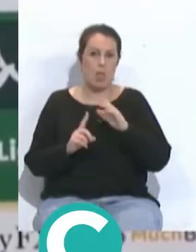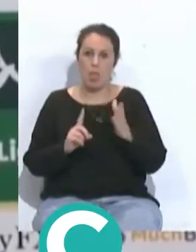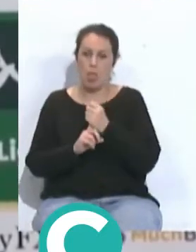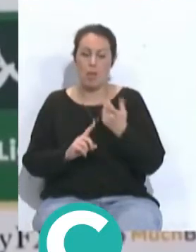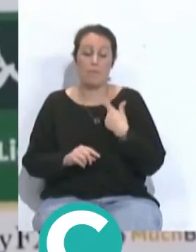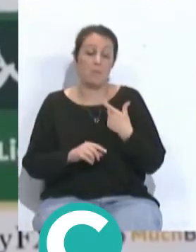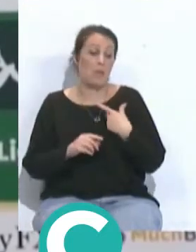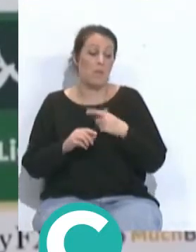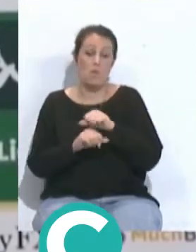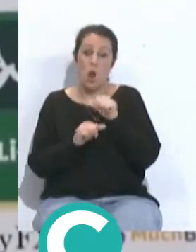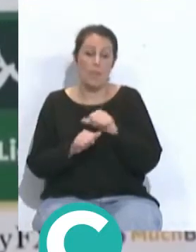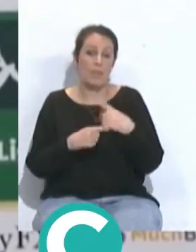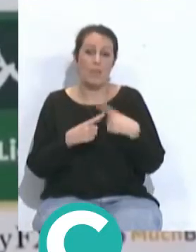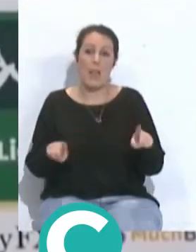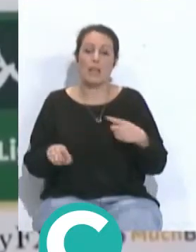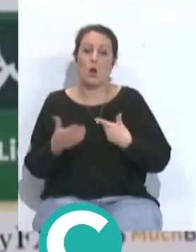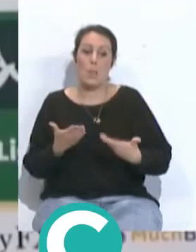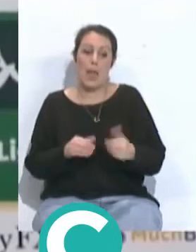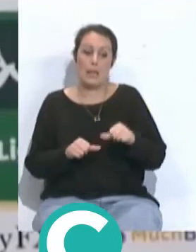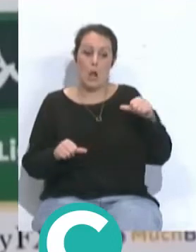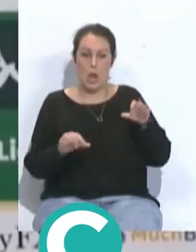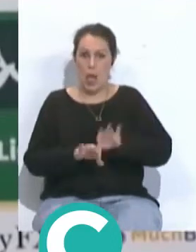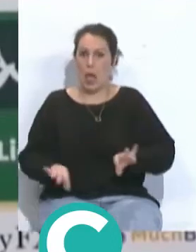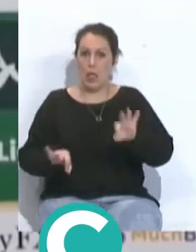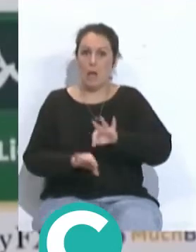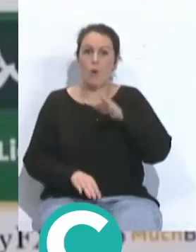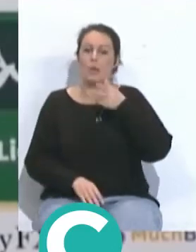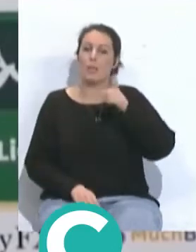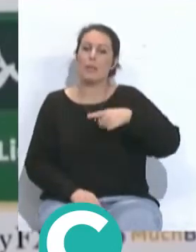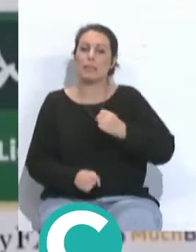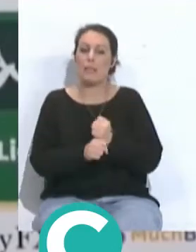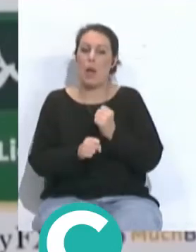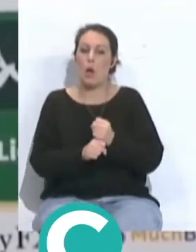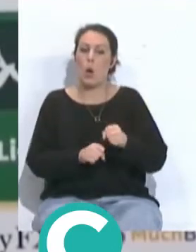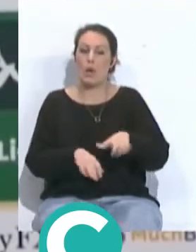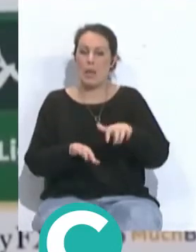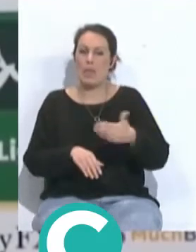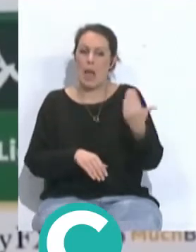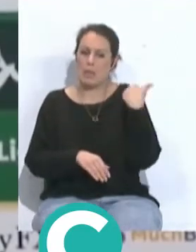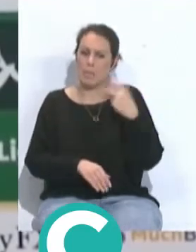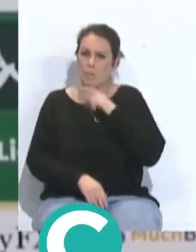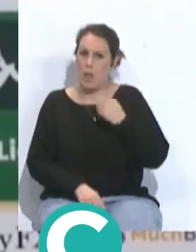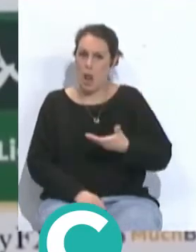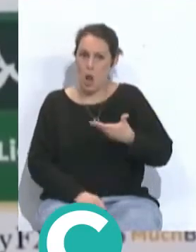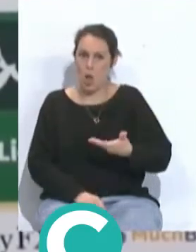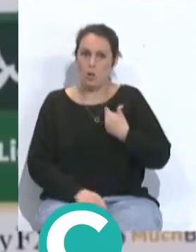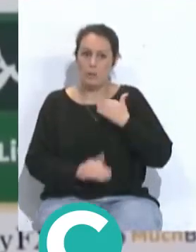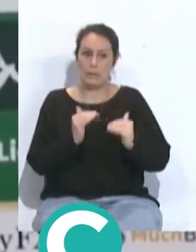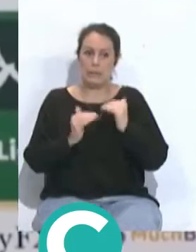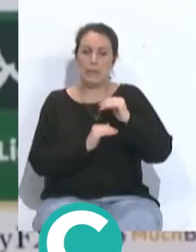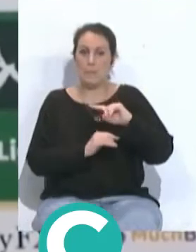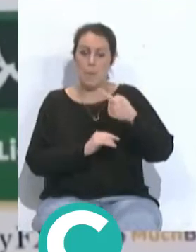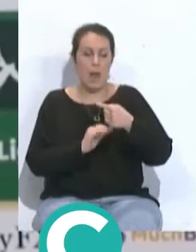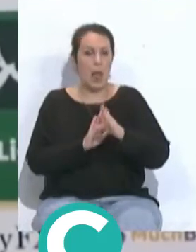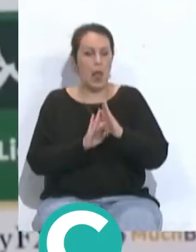diferente sin comparar con lo anterior porque creo que también el trabajo que se hizo con Cádiz antes tuvo mucho valor de subirlo y mantenerlo en primera